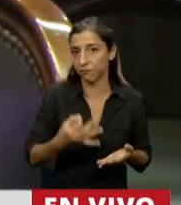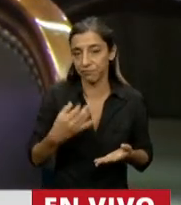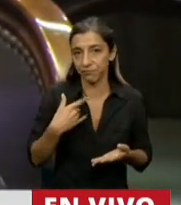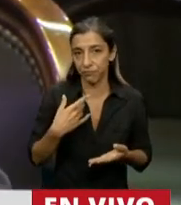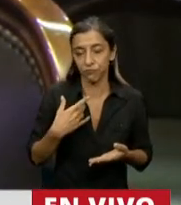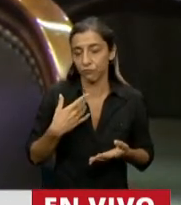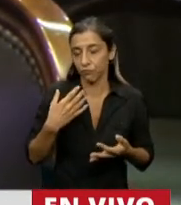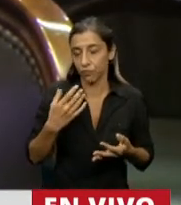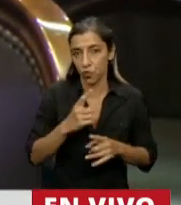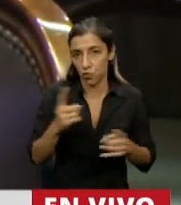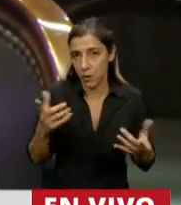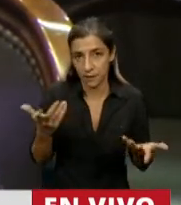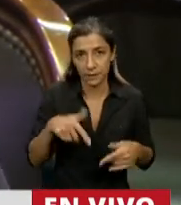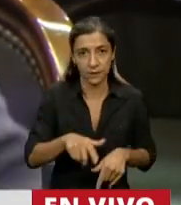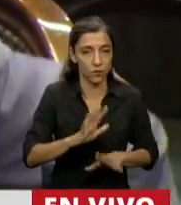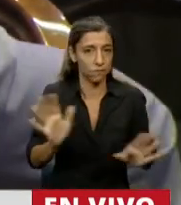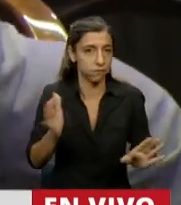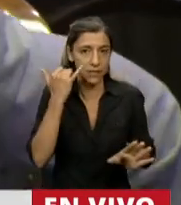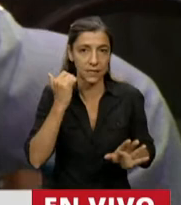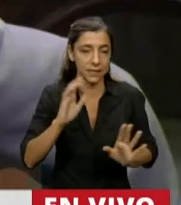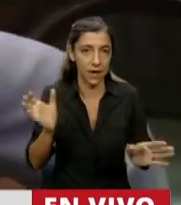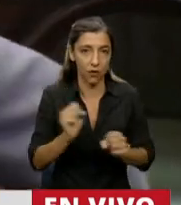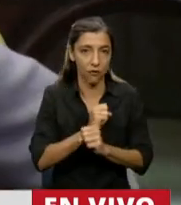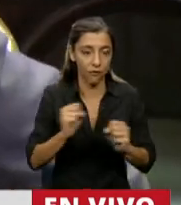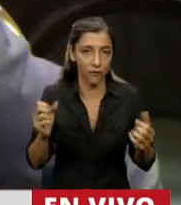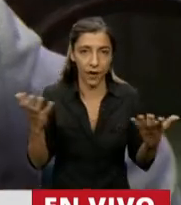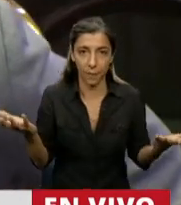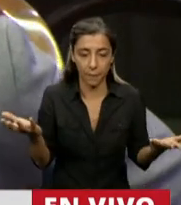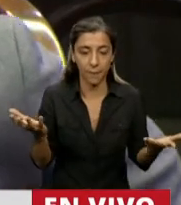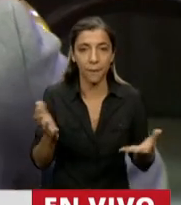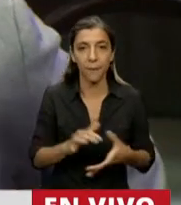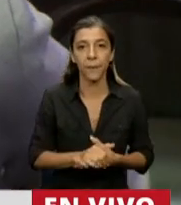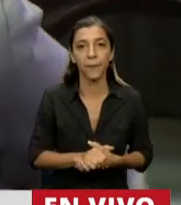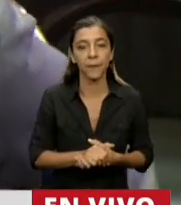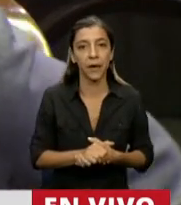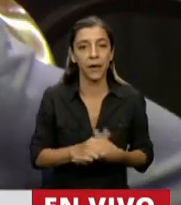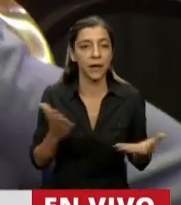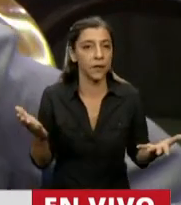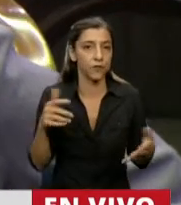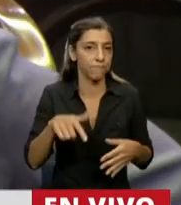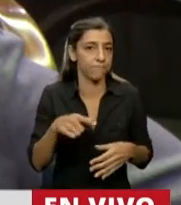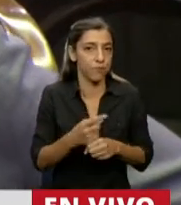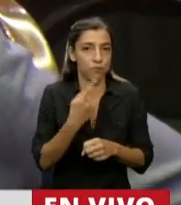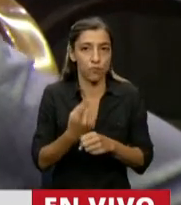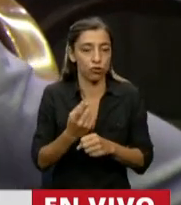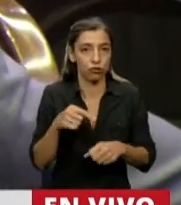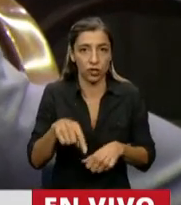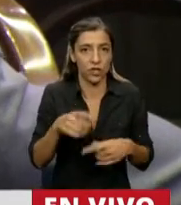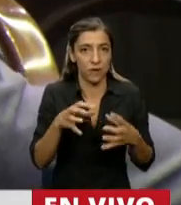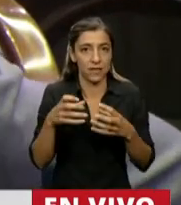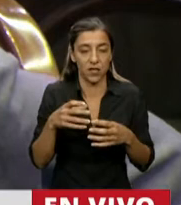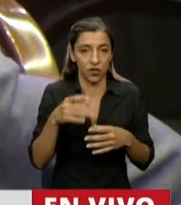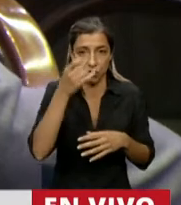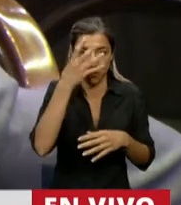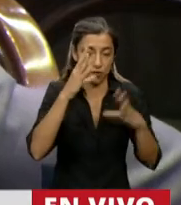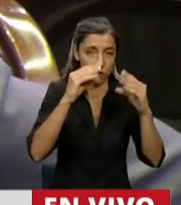y que además eso se ha ratificado de manera insalvable a partir de las cero horas. No obstante eso,